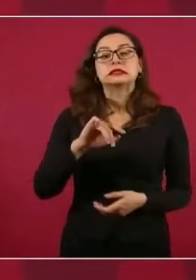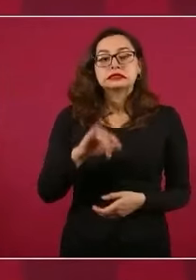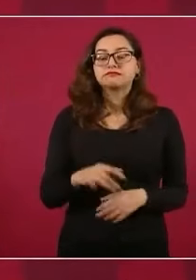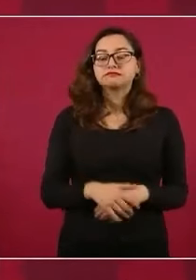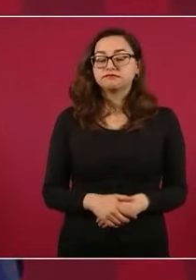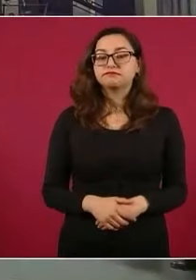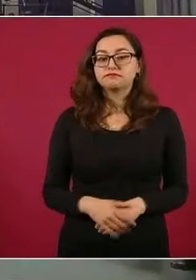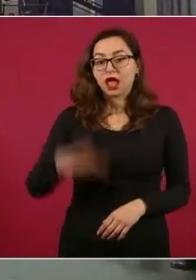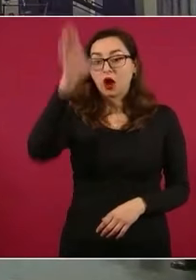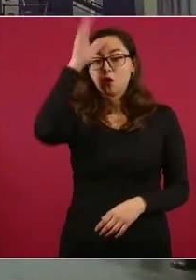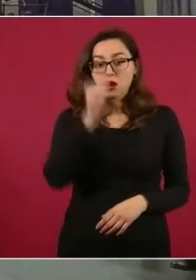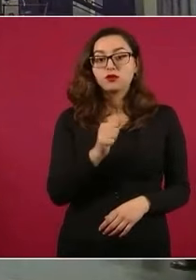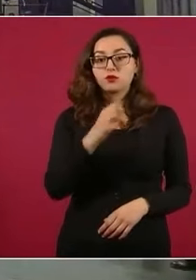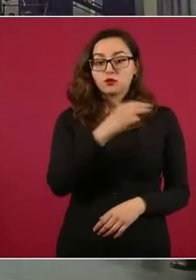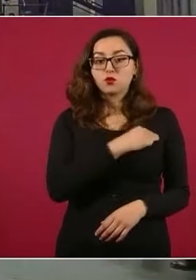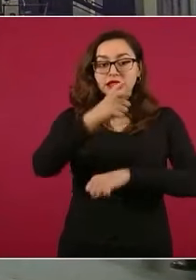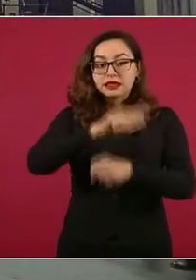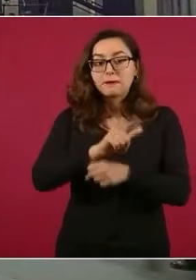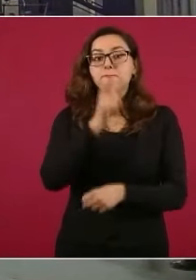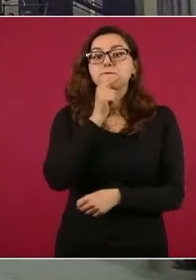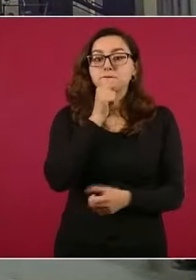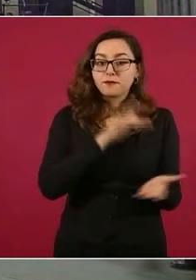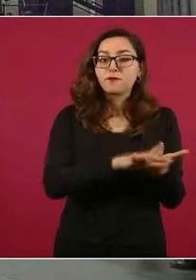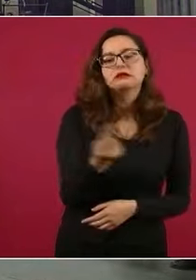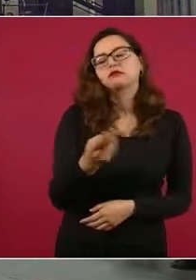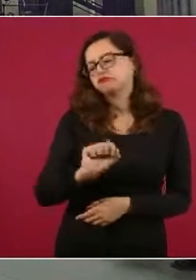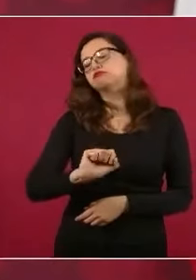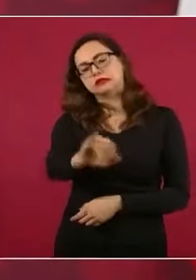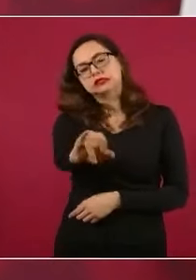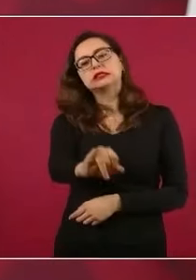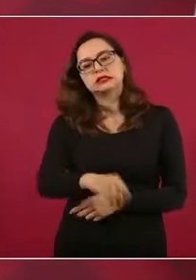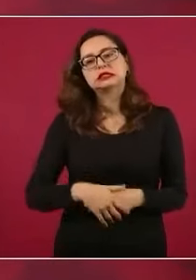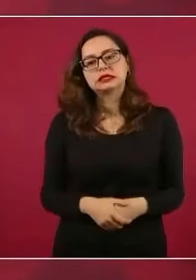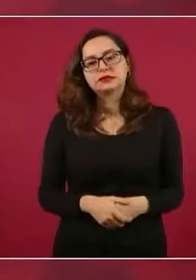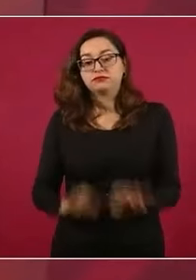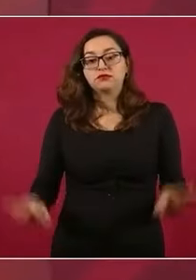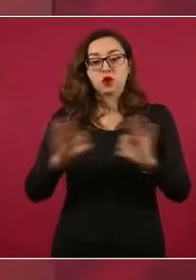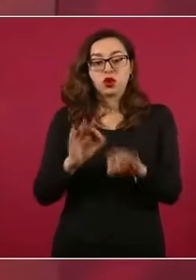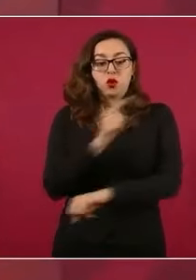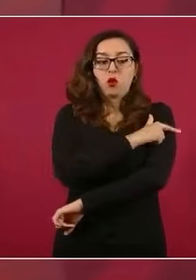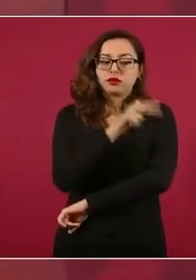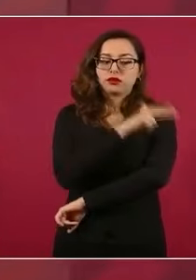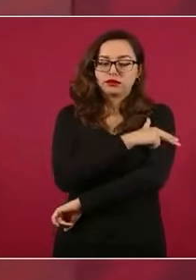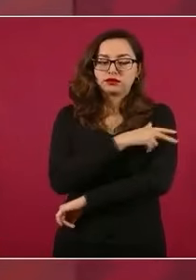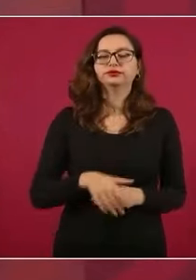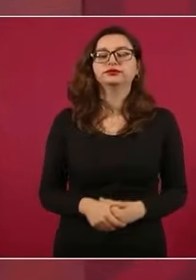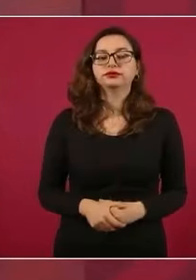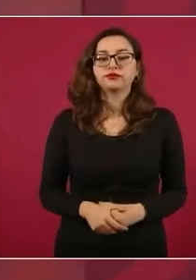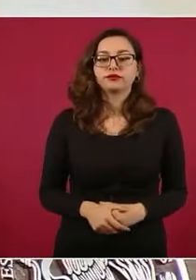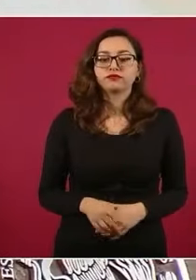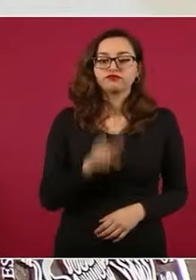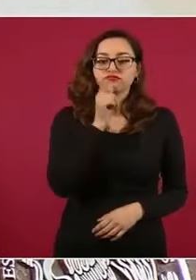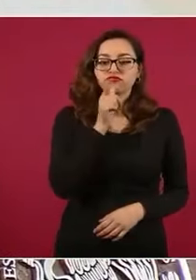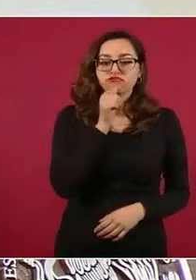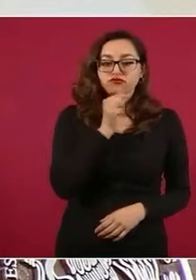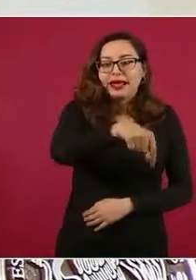apoyar a las policías municipales, estatales. Y hay otro asunto también del porqué de la Guardia Nacional. Un policía municipal